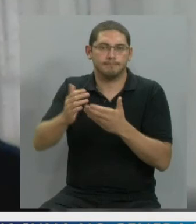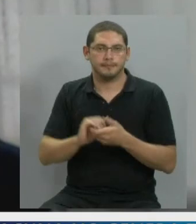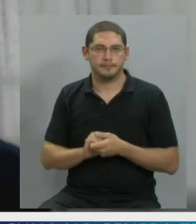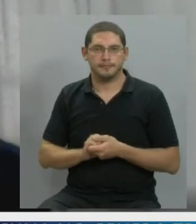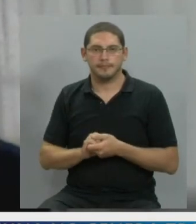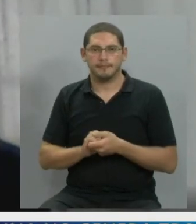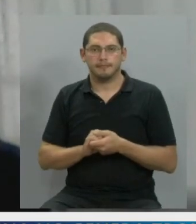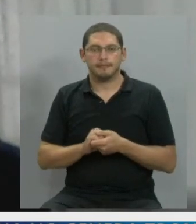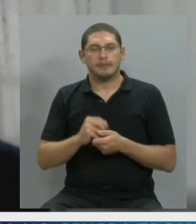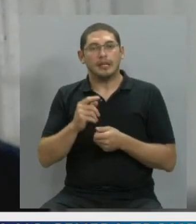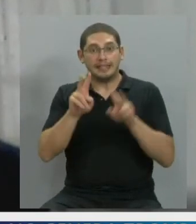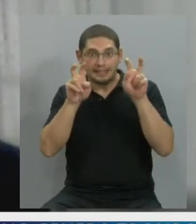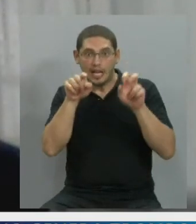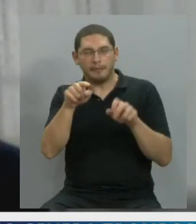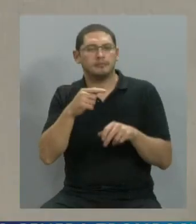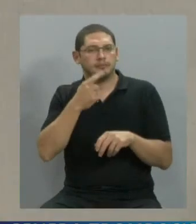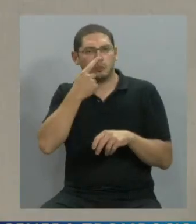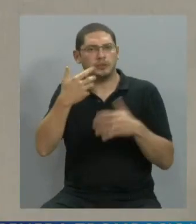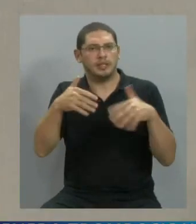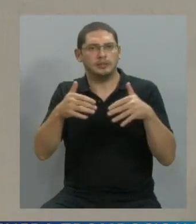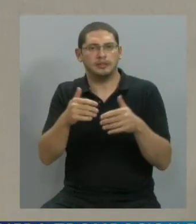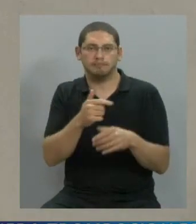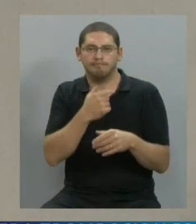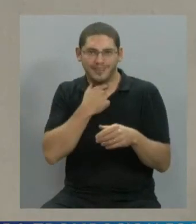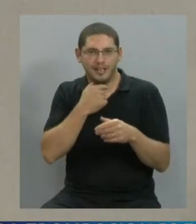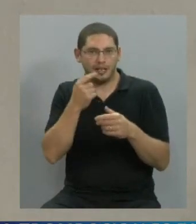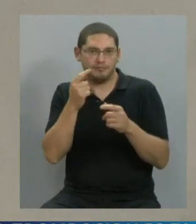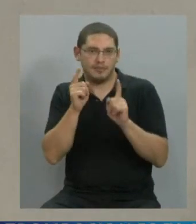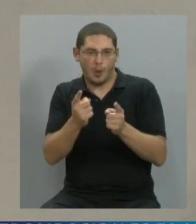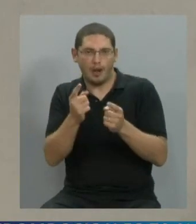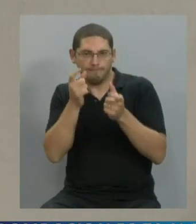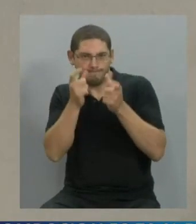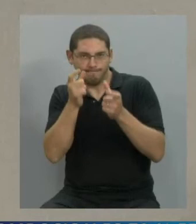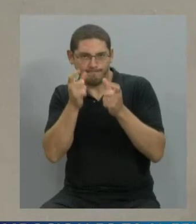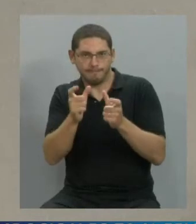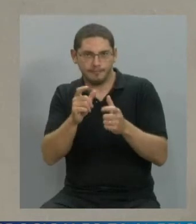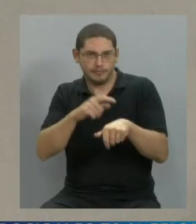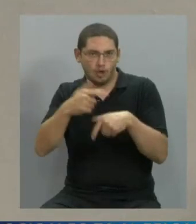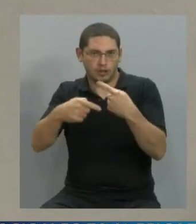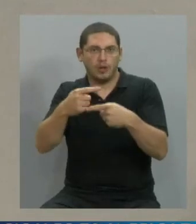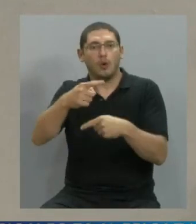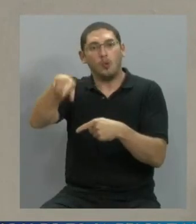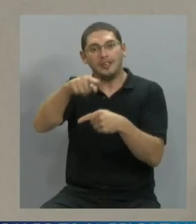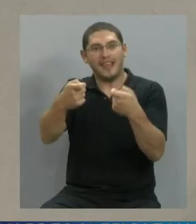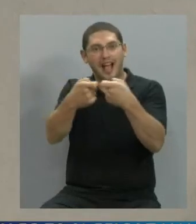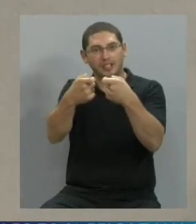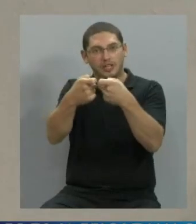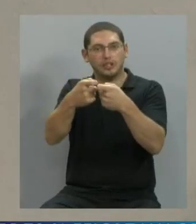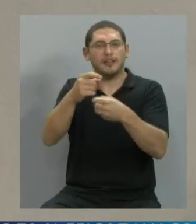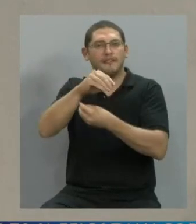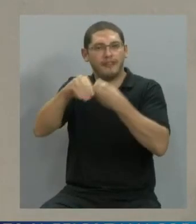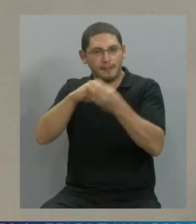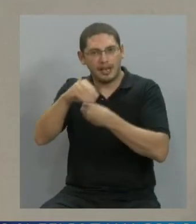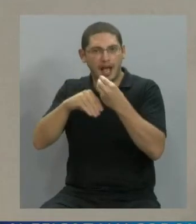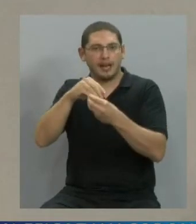Nosotros vamos a seguir de cerca este tema porque realmente nos parece interesante, sobre todo por lo que plantean ustedes desde la asociación, como familiares